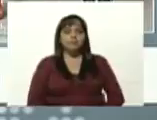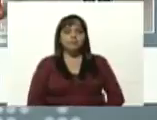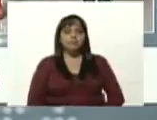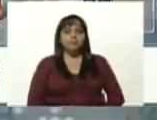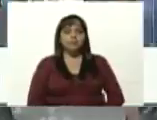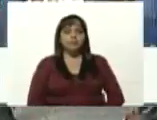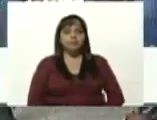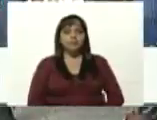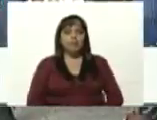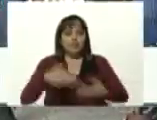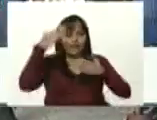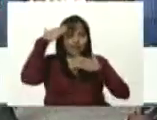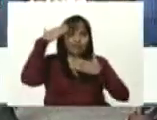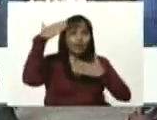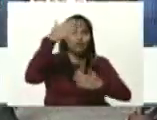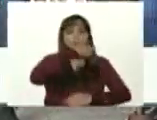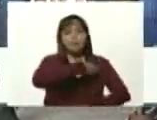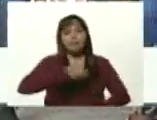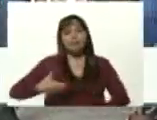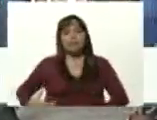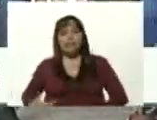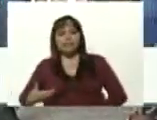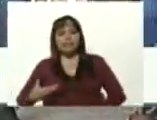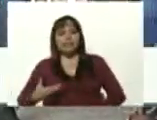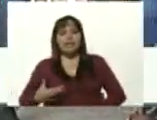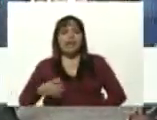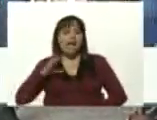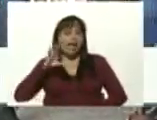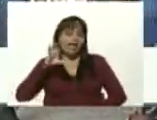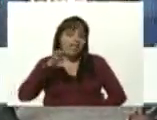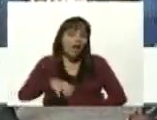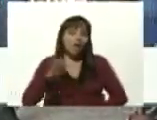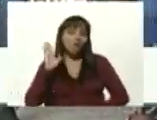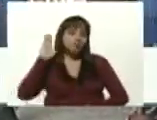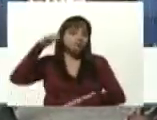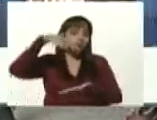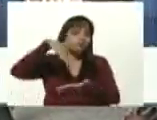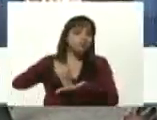Saludos, presidente, desde el estado bolivariano de Aragua.